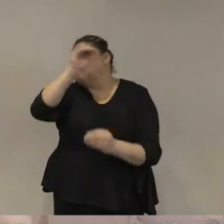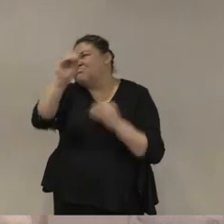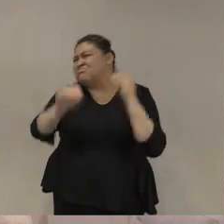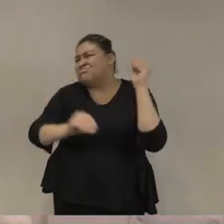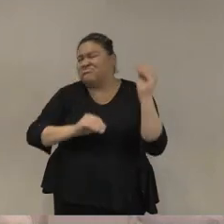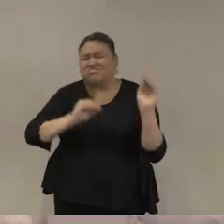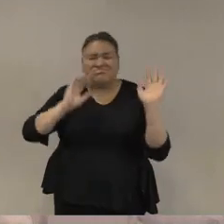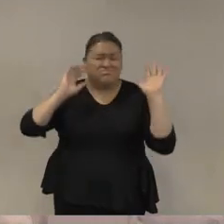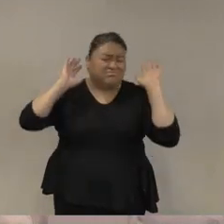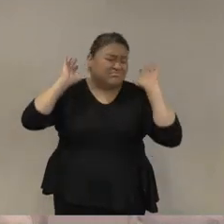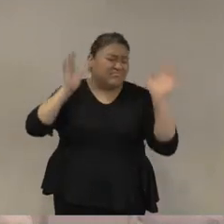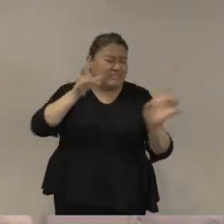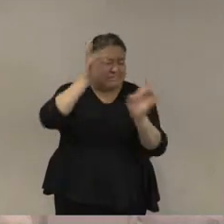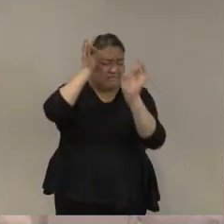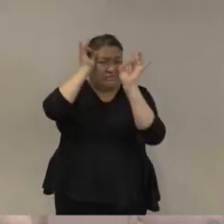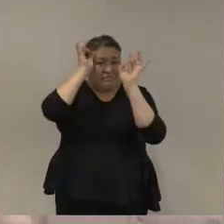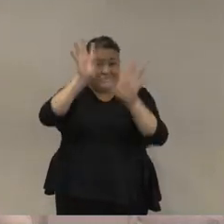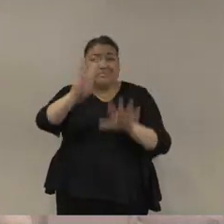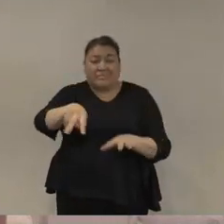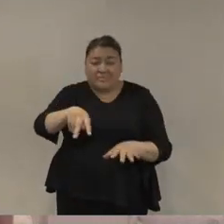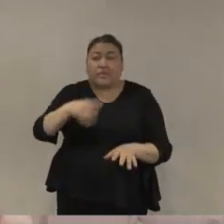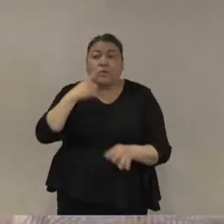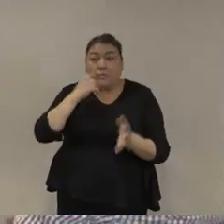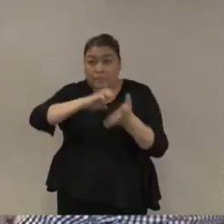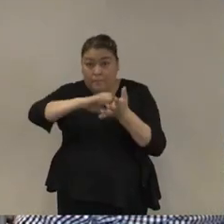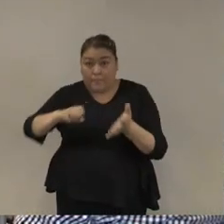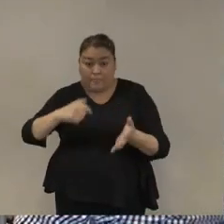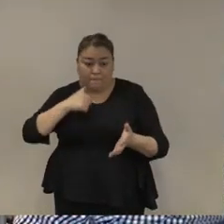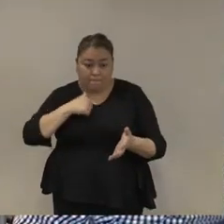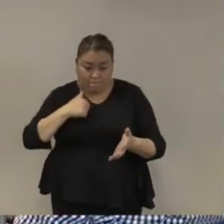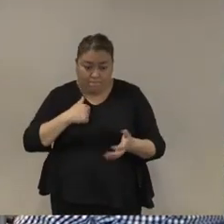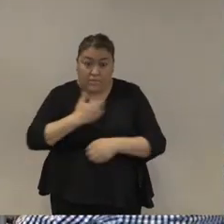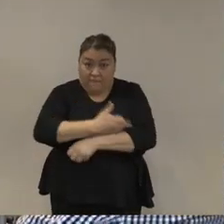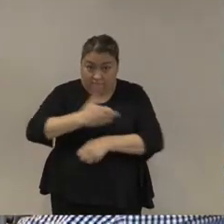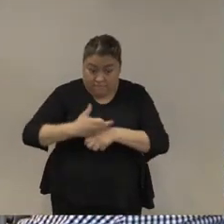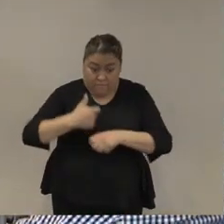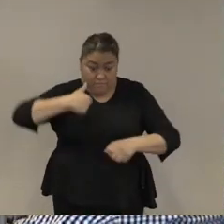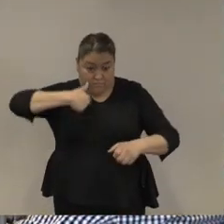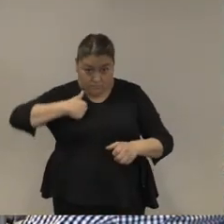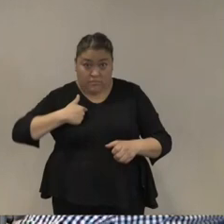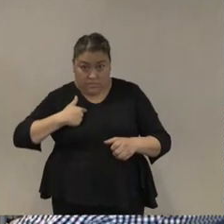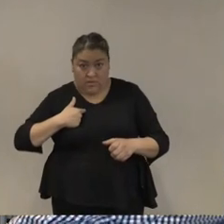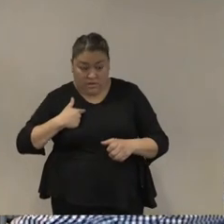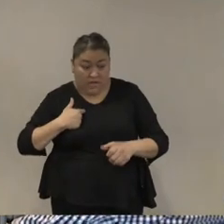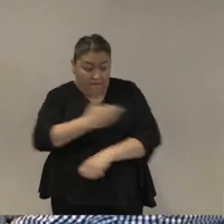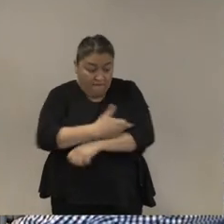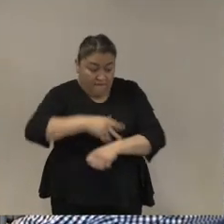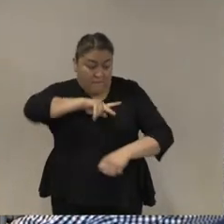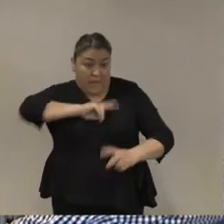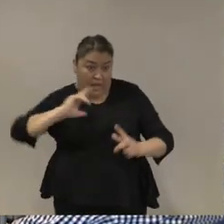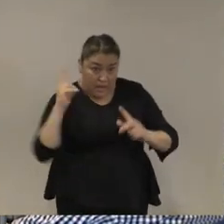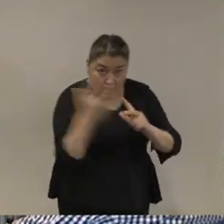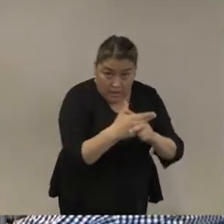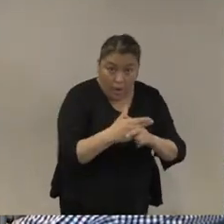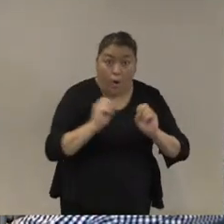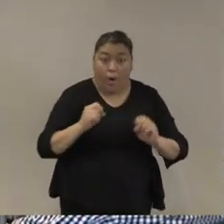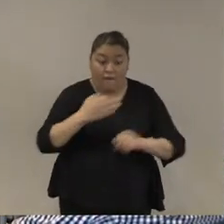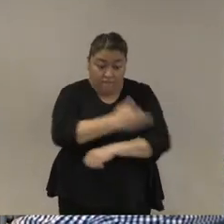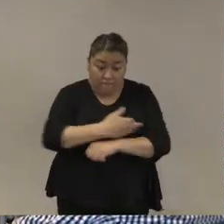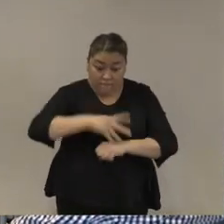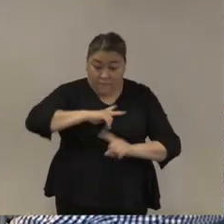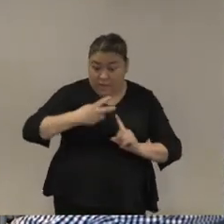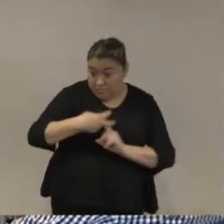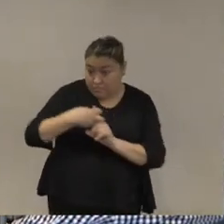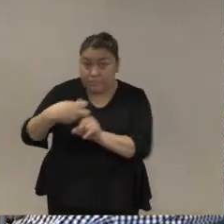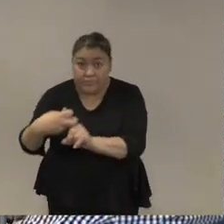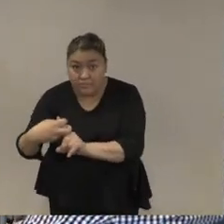afecta en lo inmediato si me mataron a alguien si me secuestraron a alguien yo ya no quiero que discutan mientras estamos aquí pues hoy